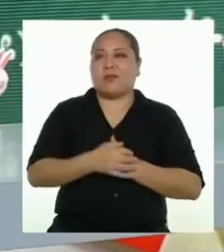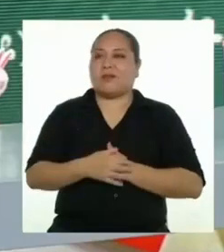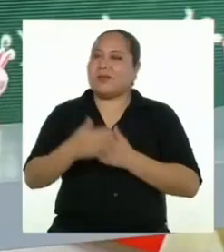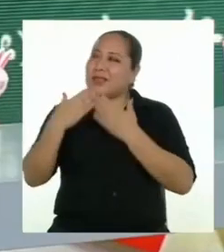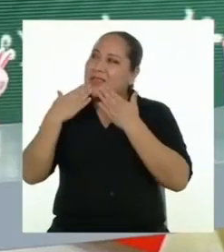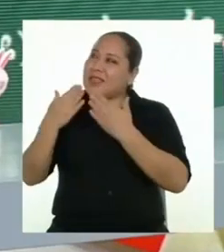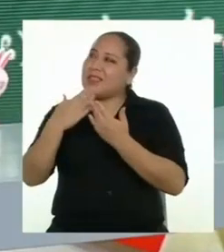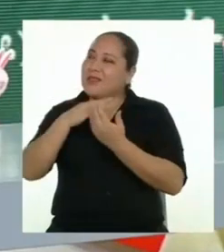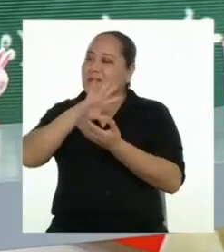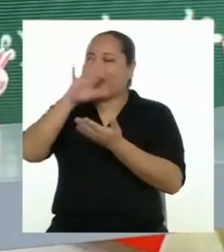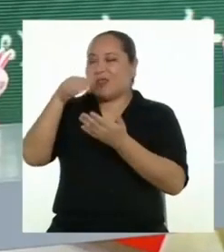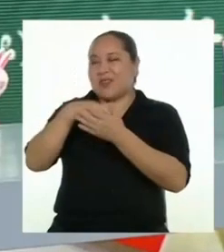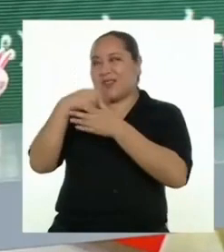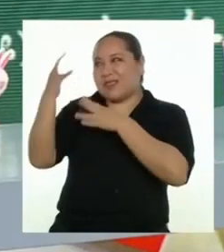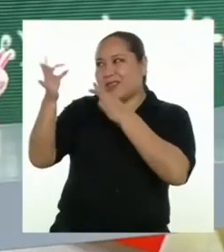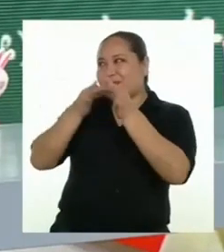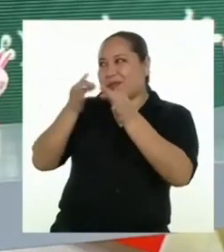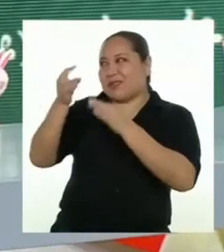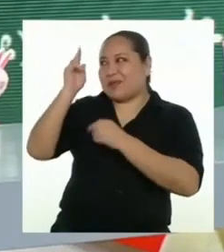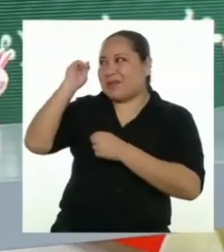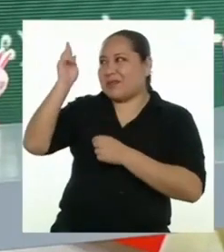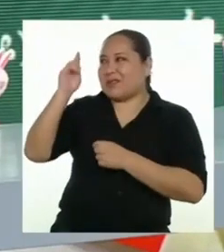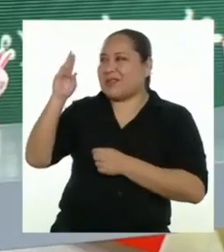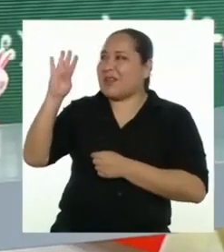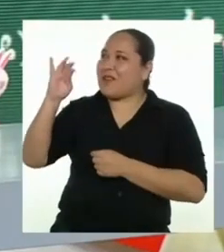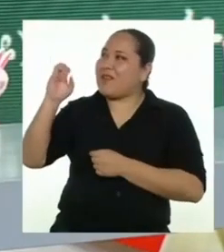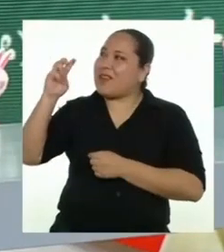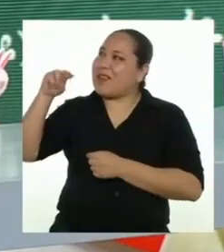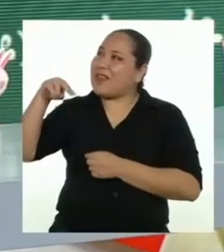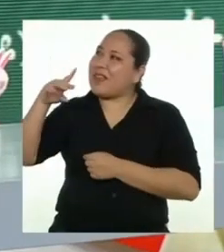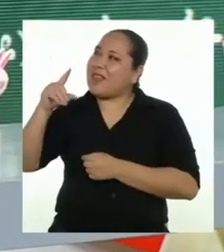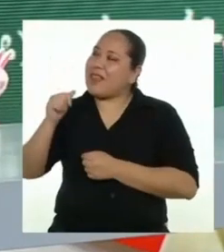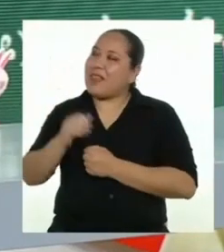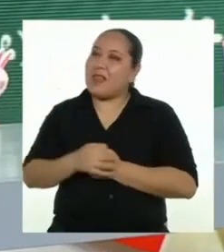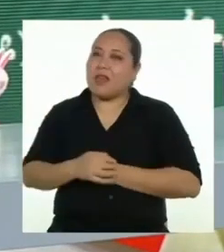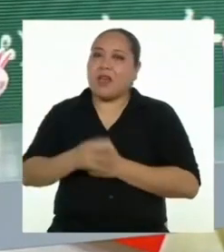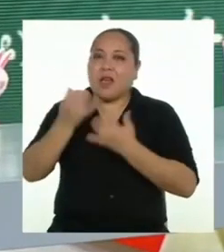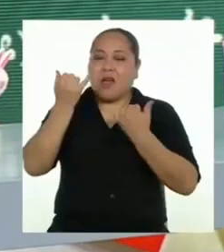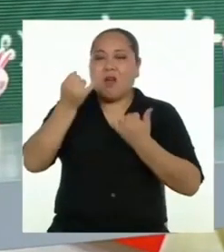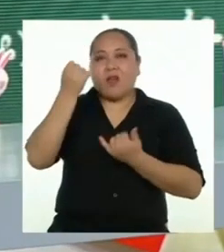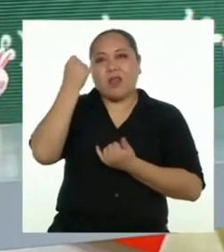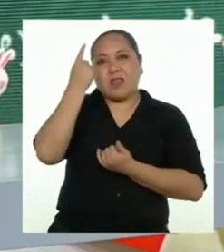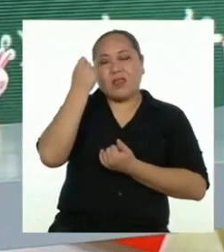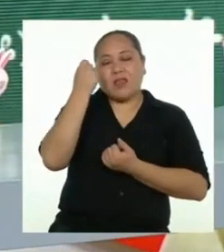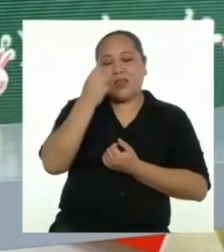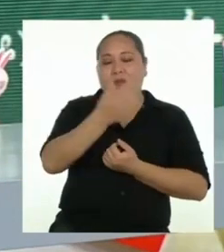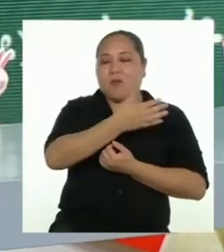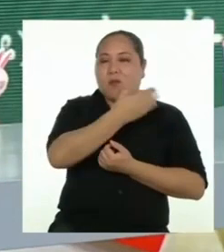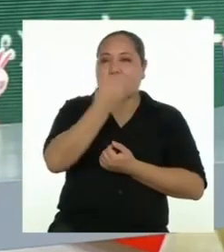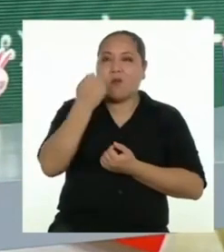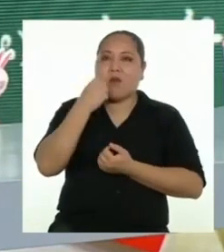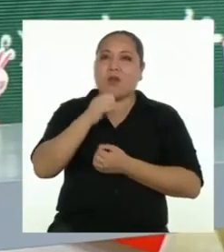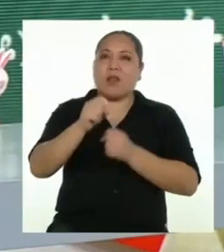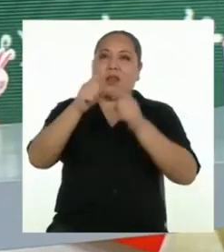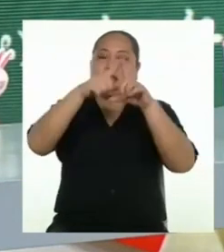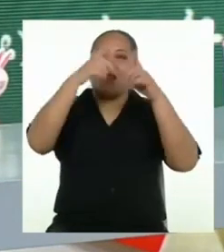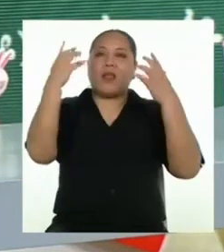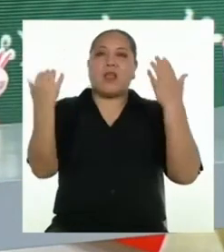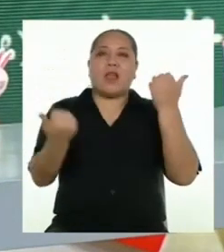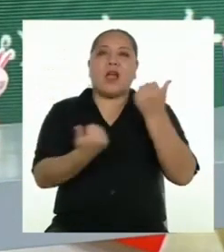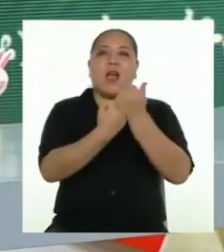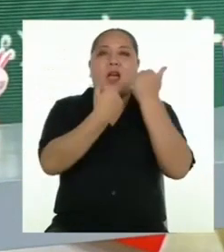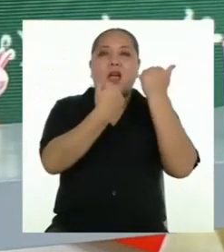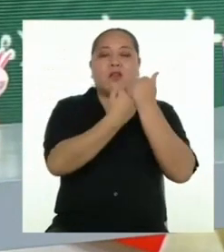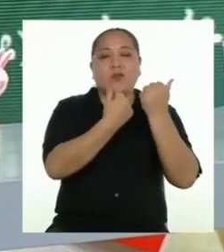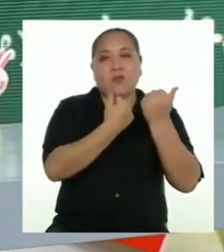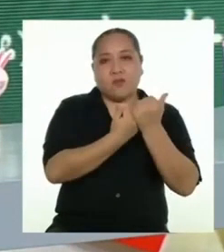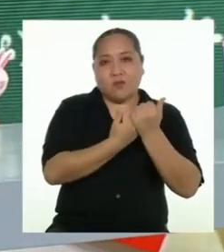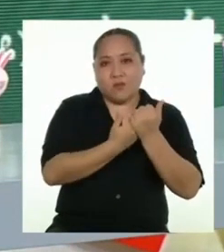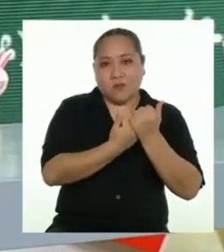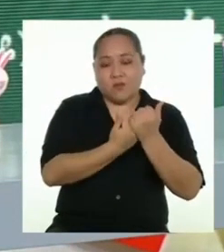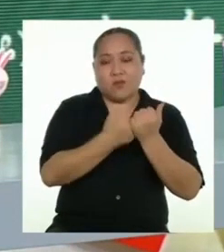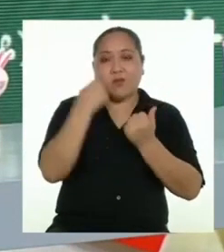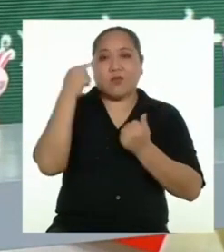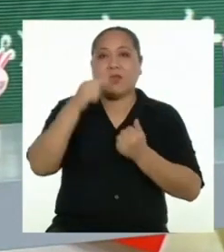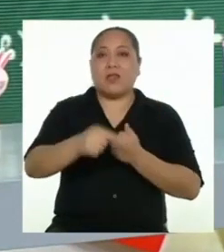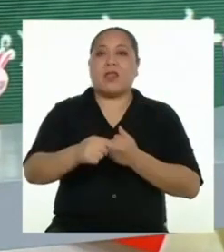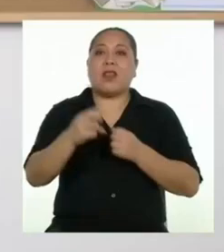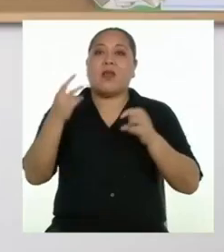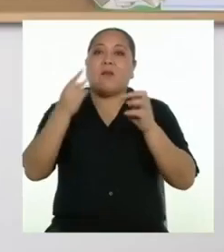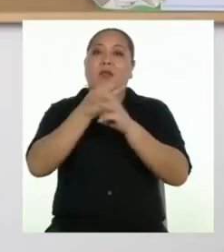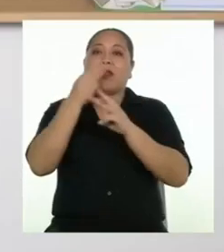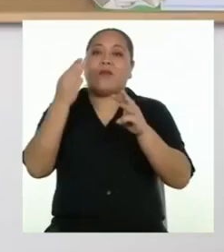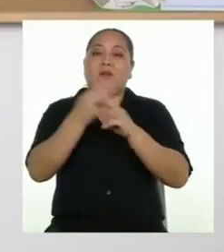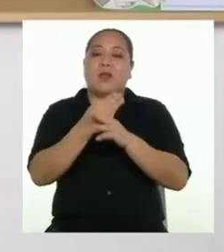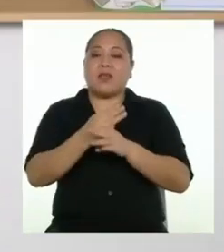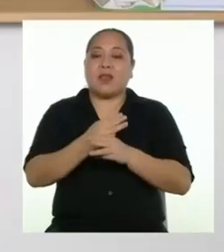Gracias por todas sus explicaciones, profesora Brenda Vélez. Ahora entiendo mejor el gran aporte de la matemática en el cuidado de nuestras